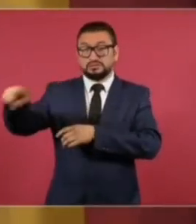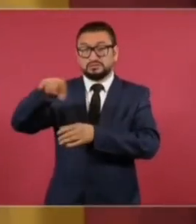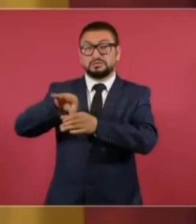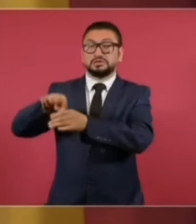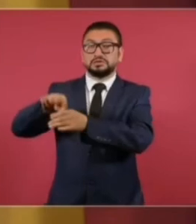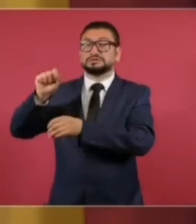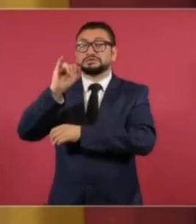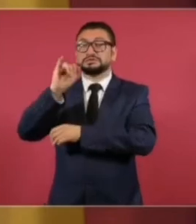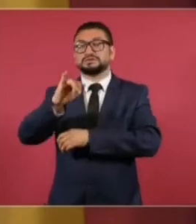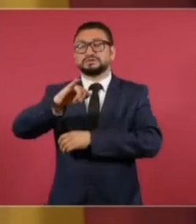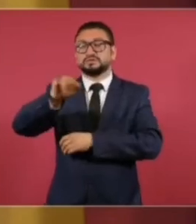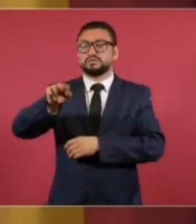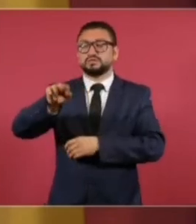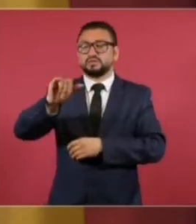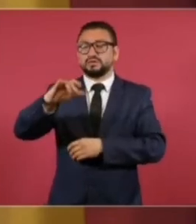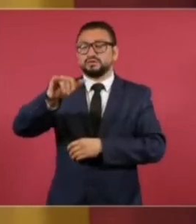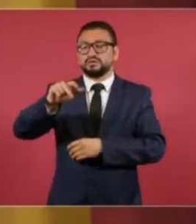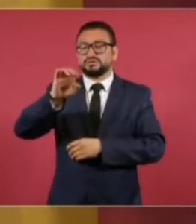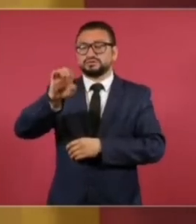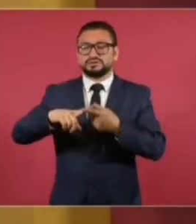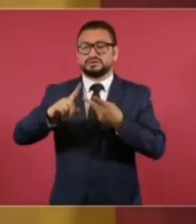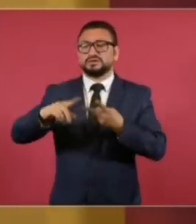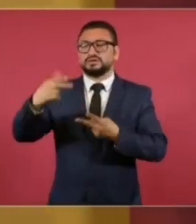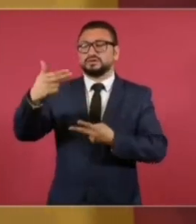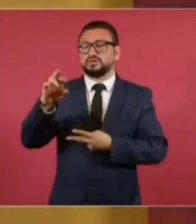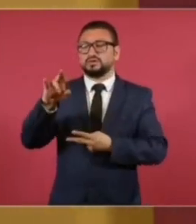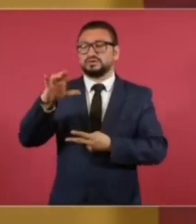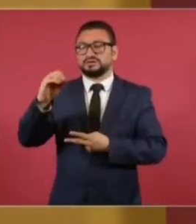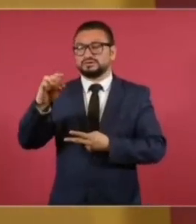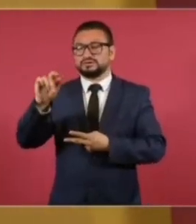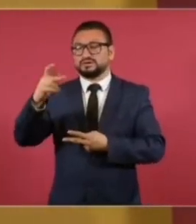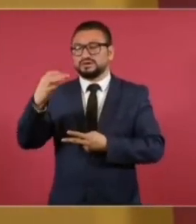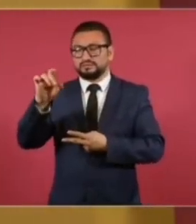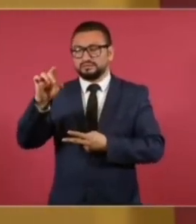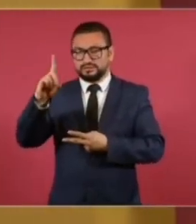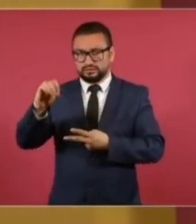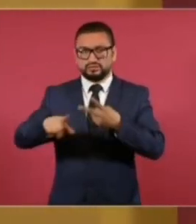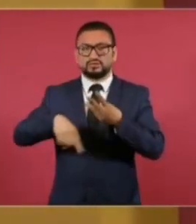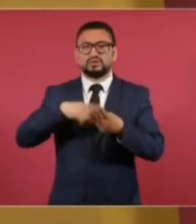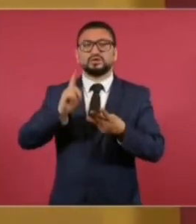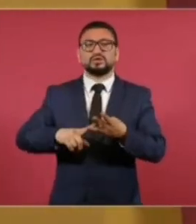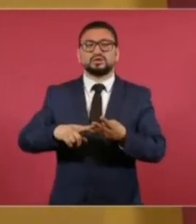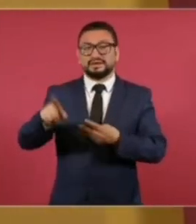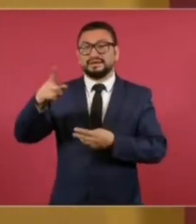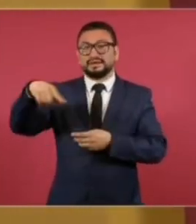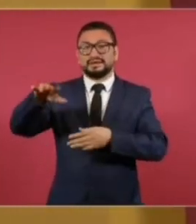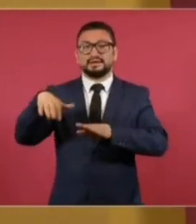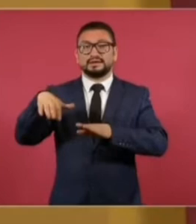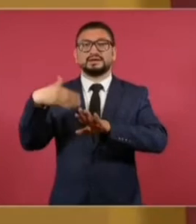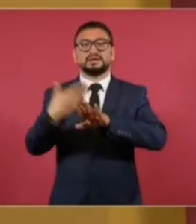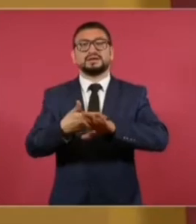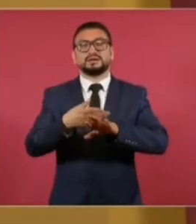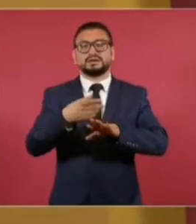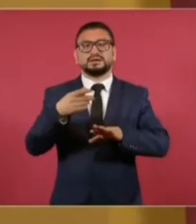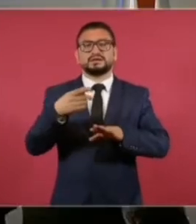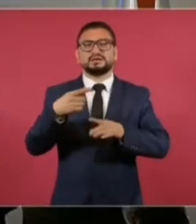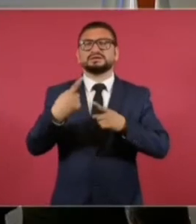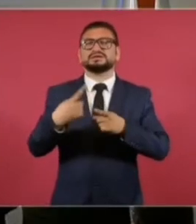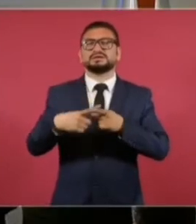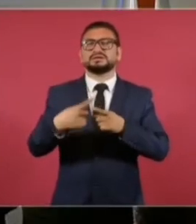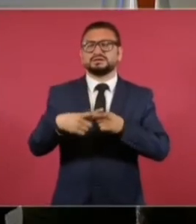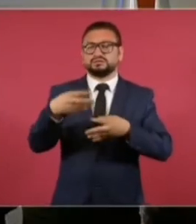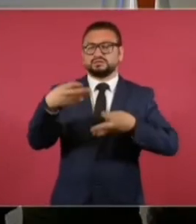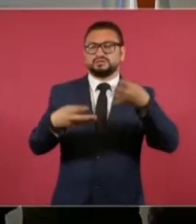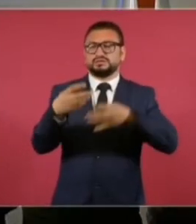a favor Juan José Olvera y Horacio Armando Hernández y en contra de esta decisión el